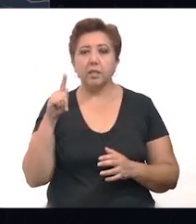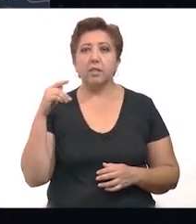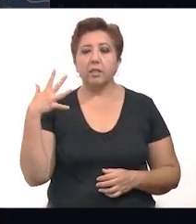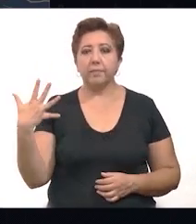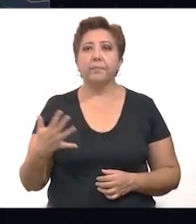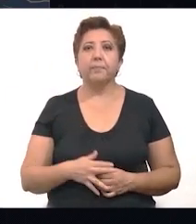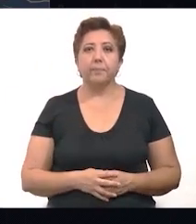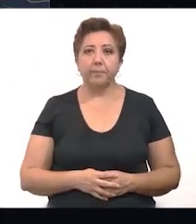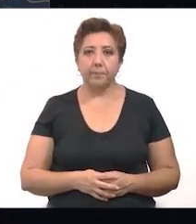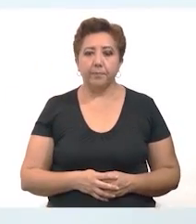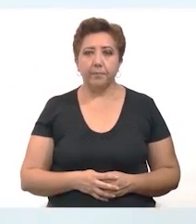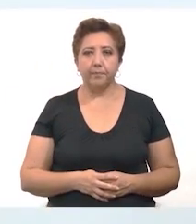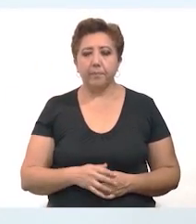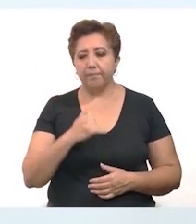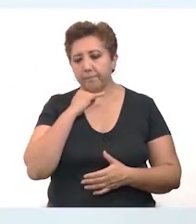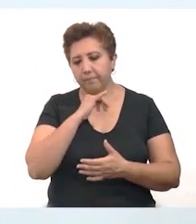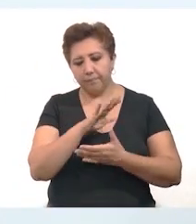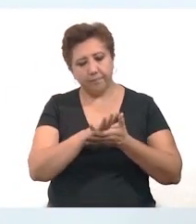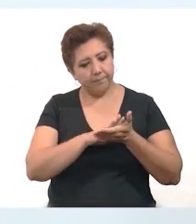,075.